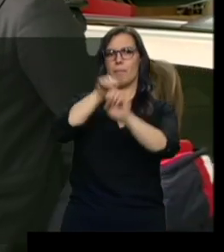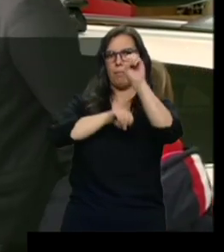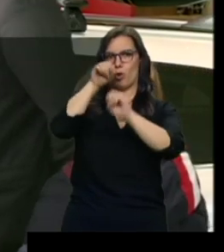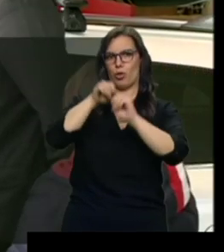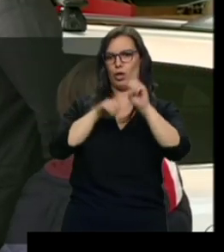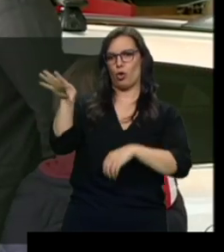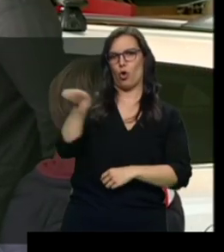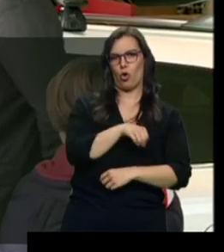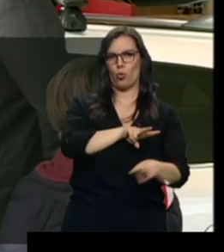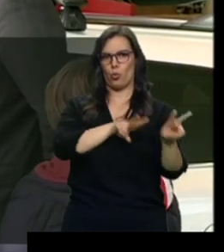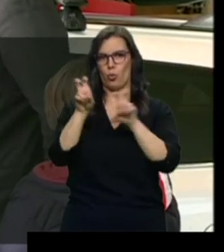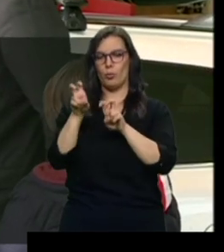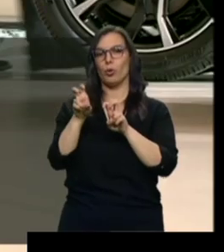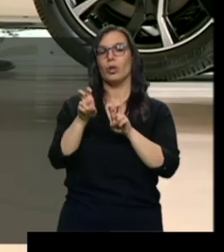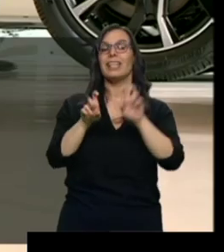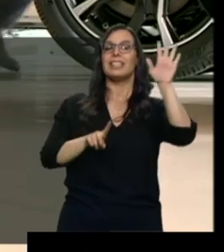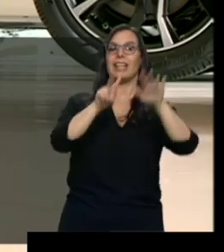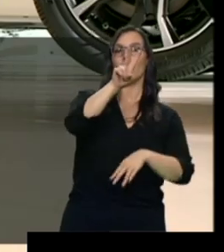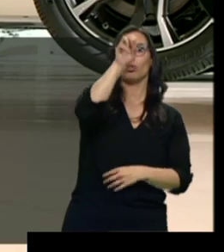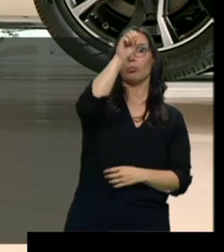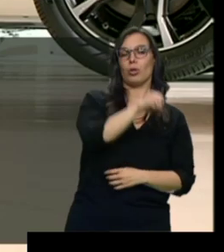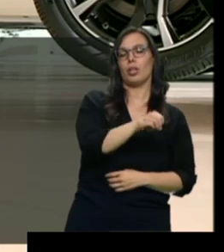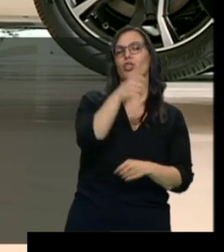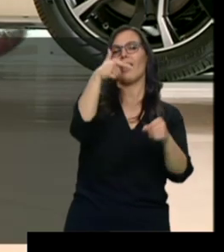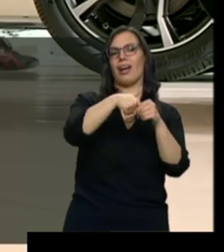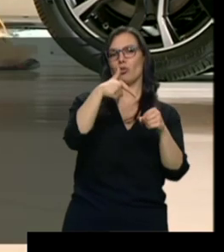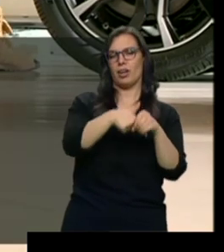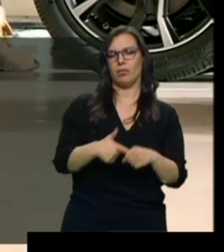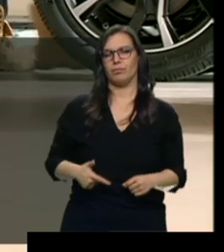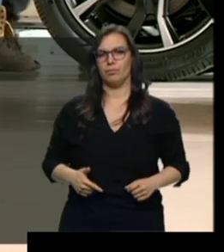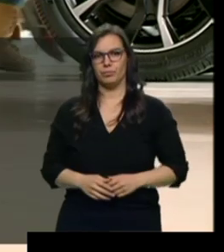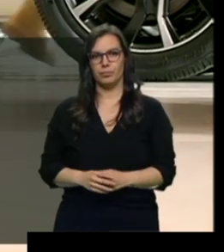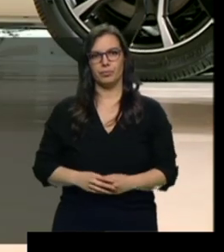matriculaciones frente a casi el 62% de los coches de gasolina.